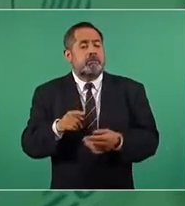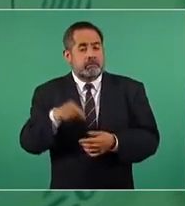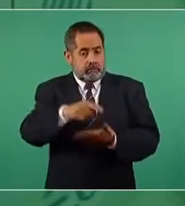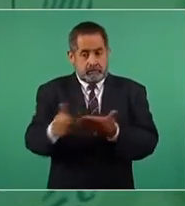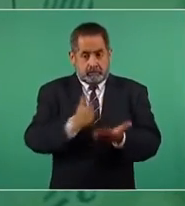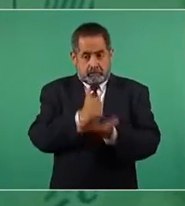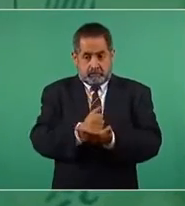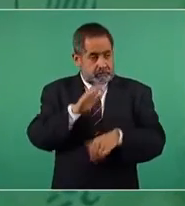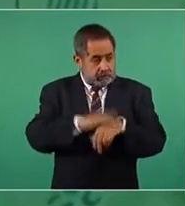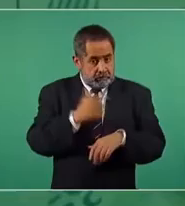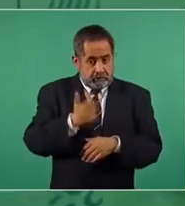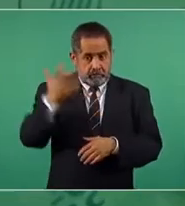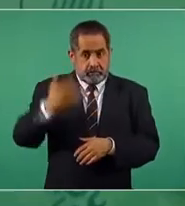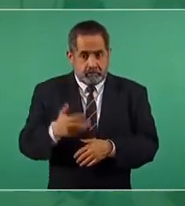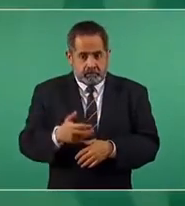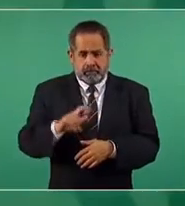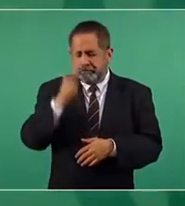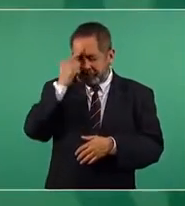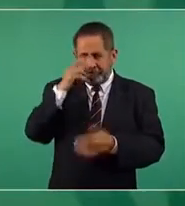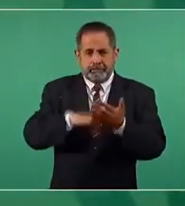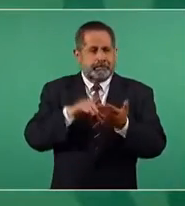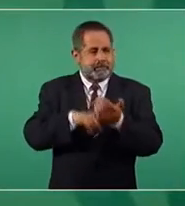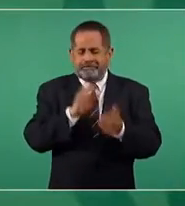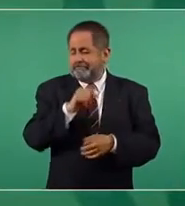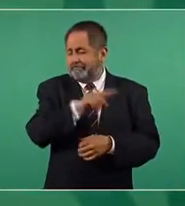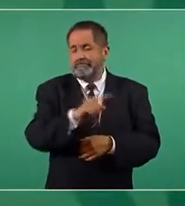ciudad, recuerdo bien, Azcapotzalco,